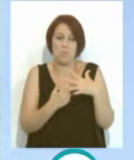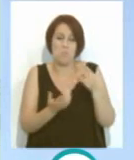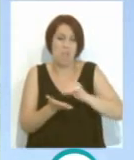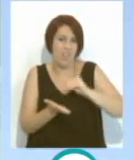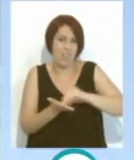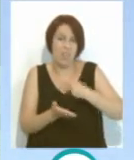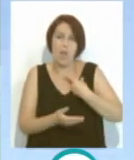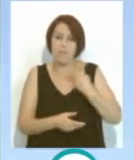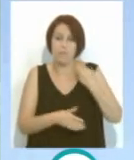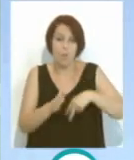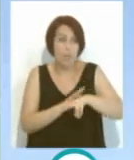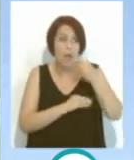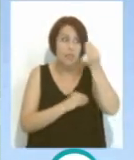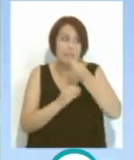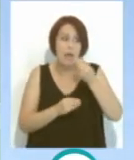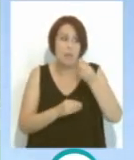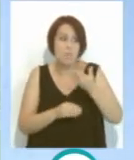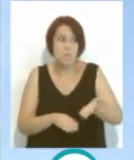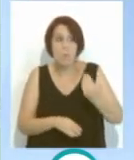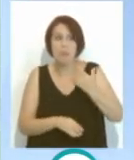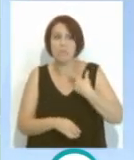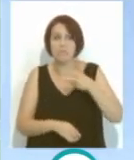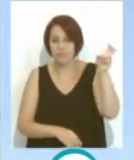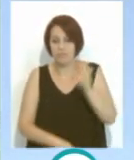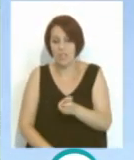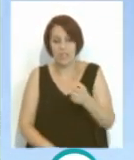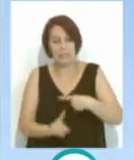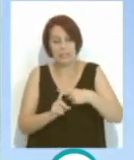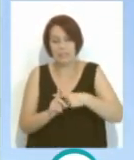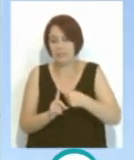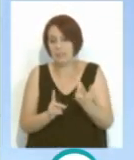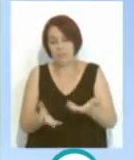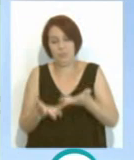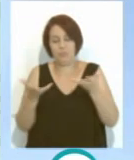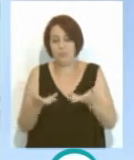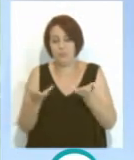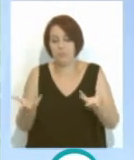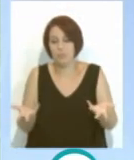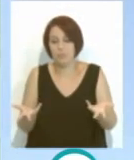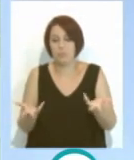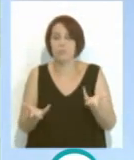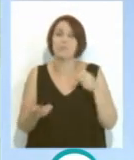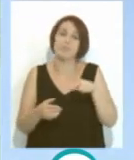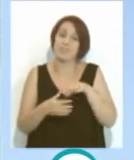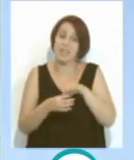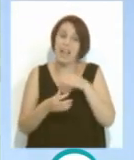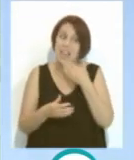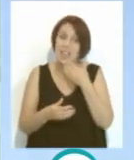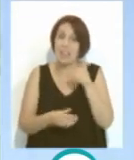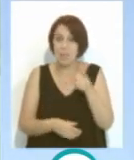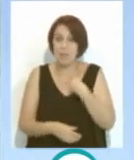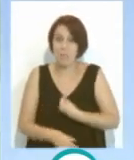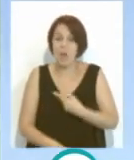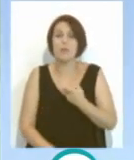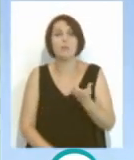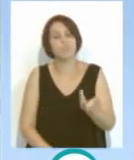futbolistas que esperábamos muchísimo más de ellos, cuando han llegado aquí, pues no han llegado al nivel que se esperaba. Y, sobre todo, relacionado con esa edad. Pero